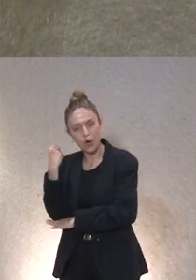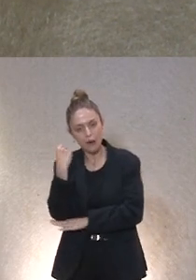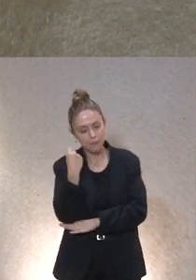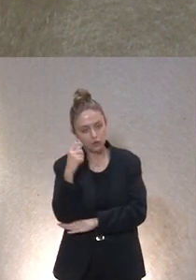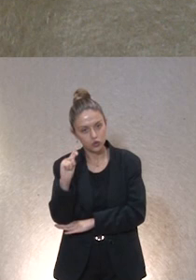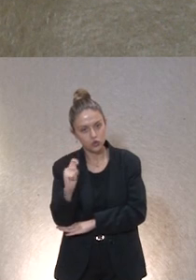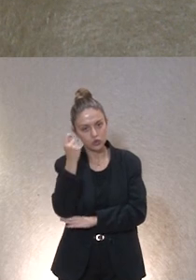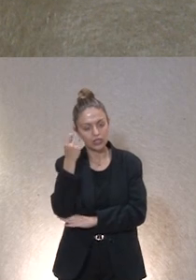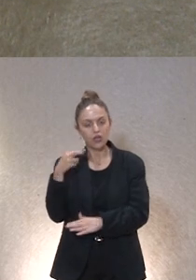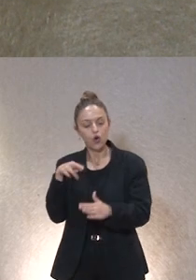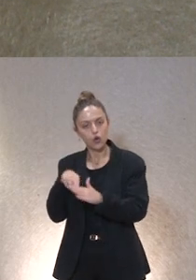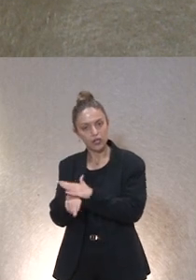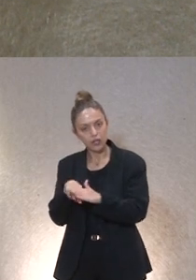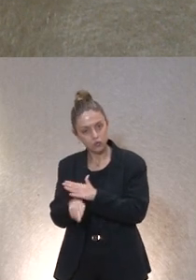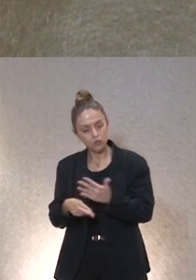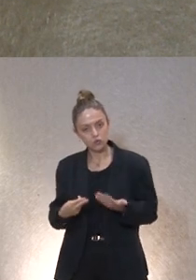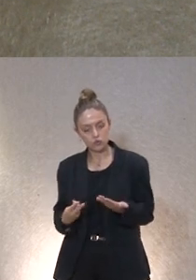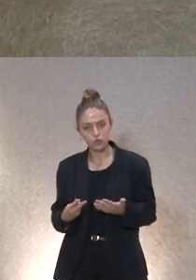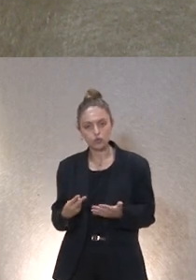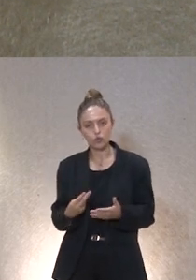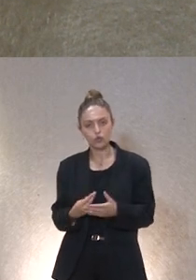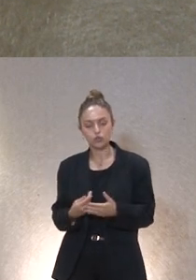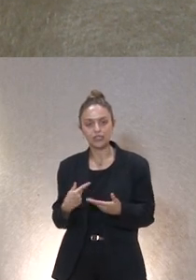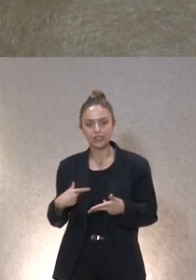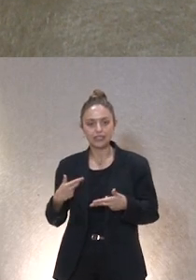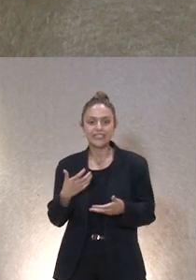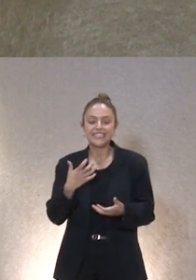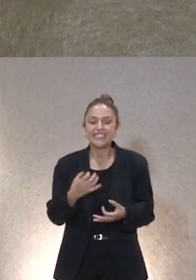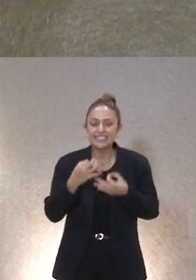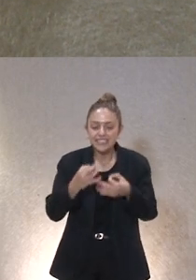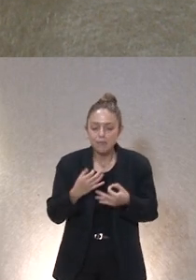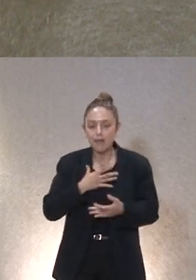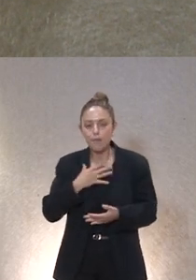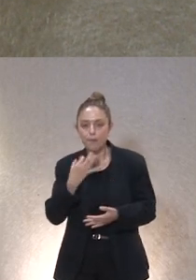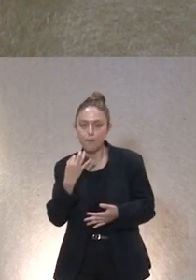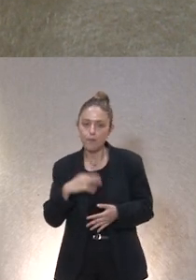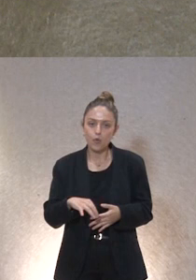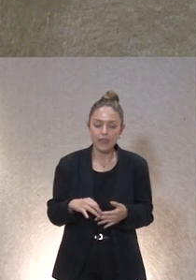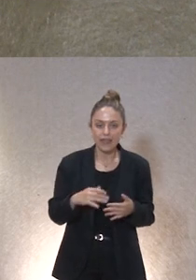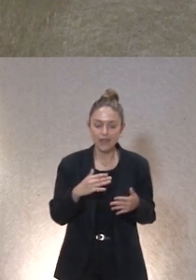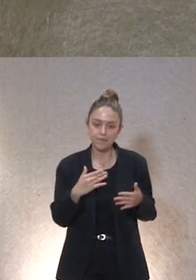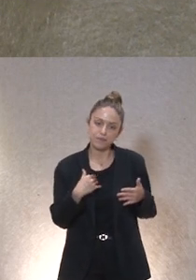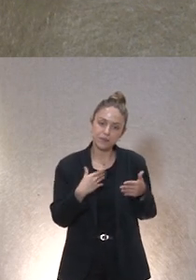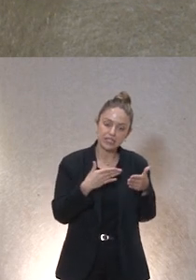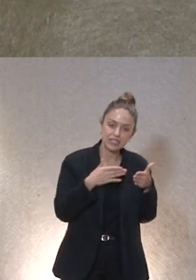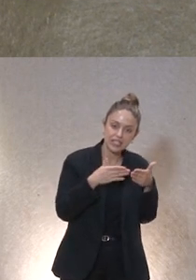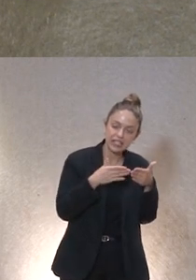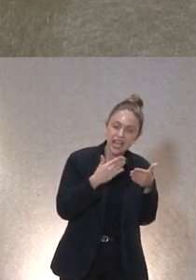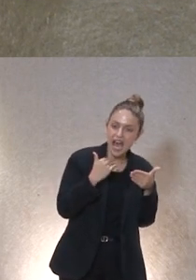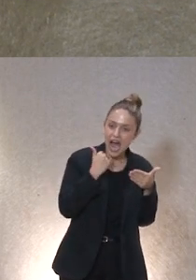ese tipo de recursos o esa cantidad de recursos de las que disponemos siempre se puede encontrar alguna grieta o algún escollo por la que